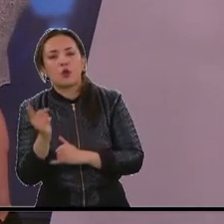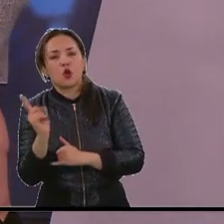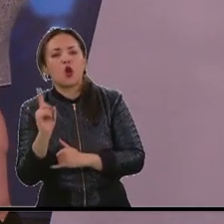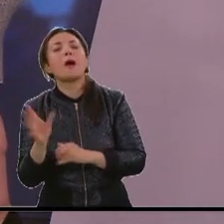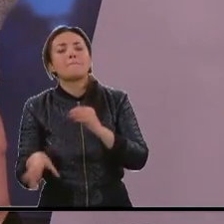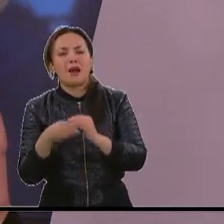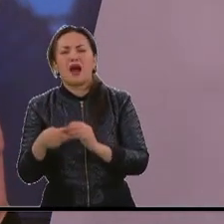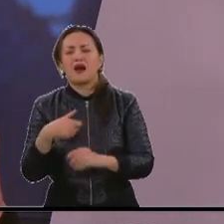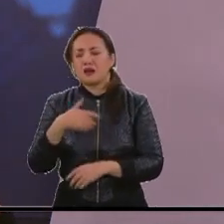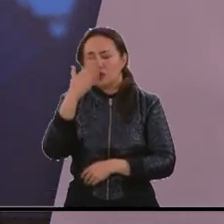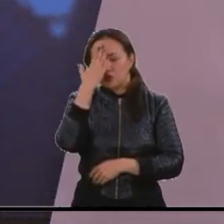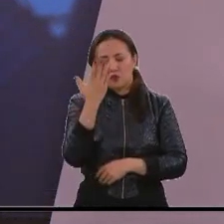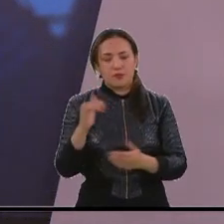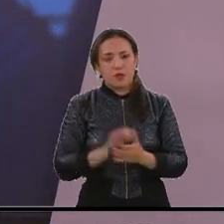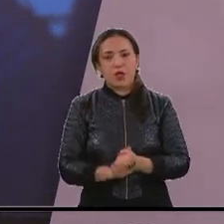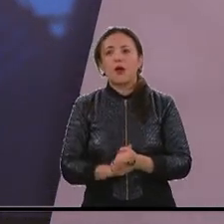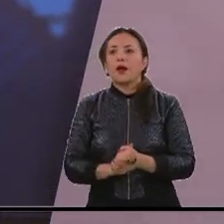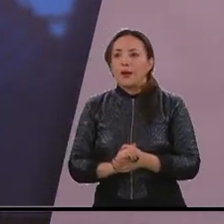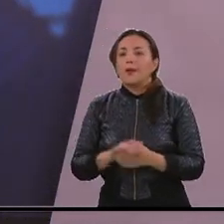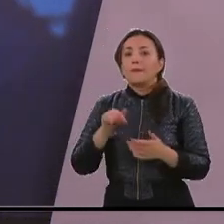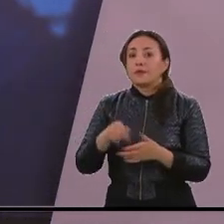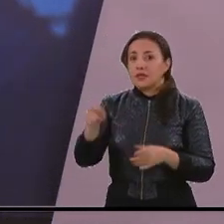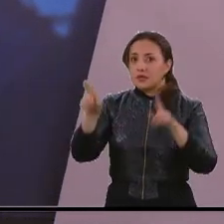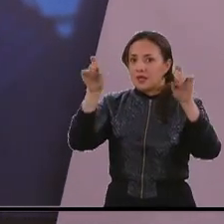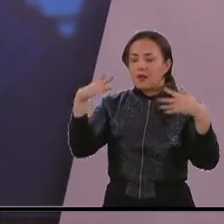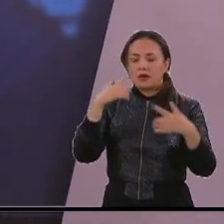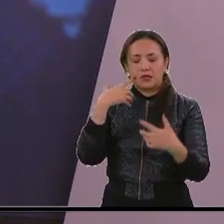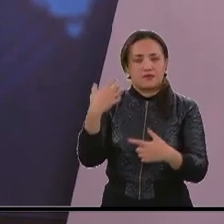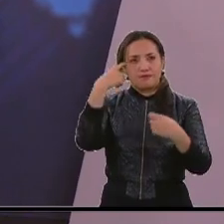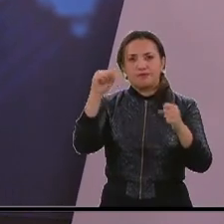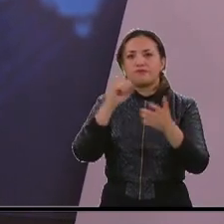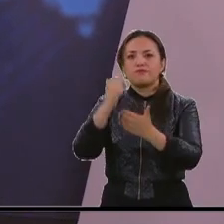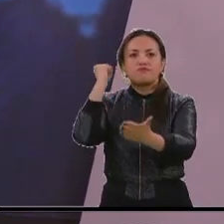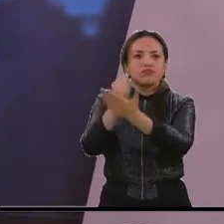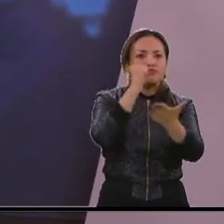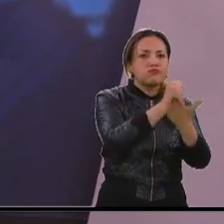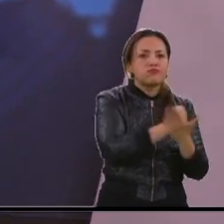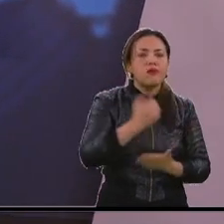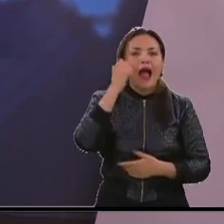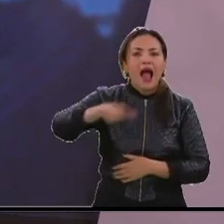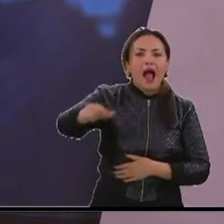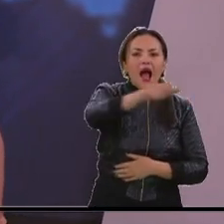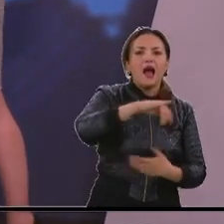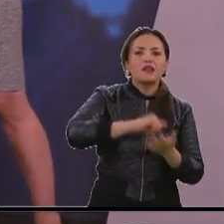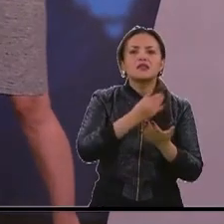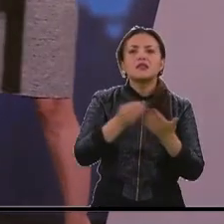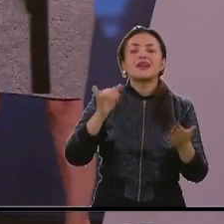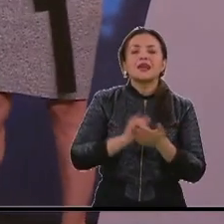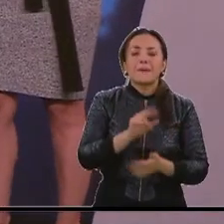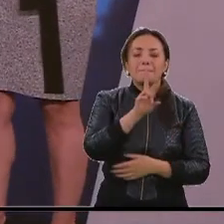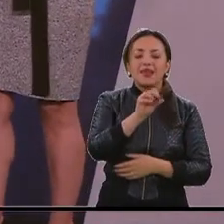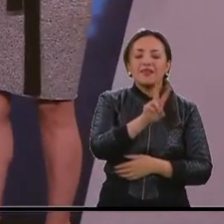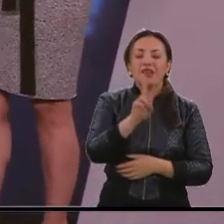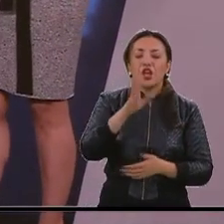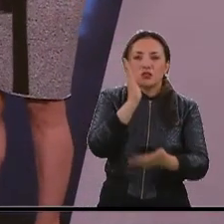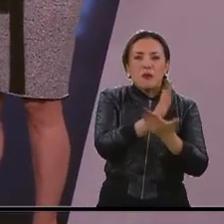mío. mío. Bueno, este tema es bien preocupante. Los feminicidios que se perpetraron en el 2022 y que ya